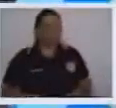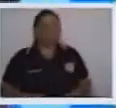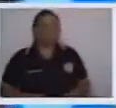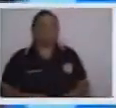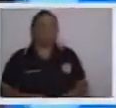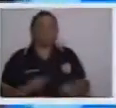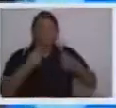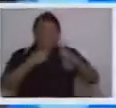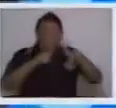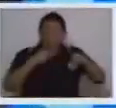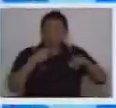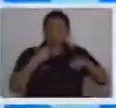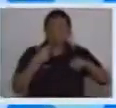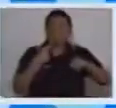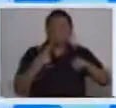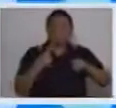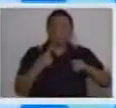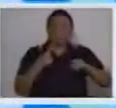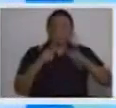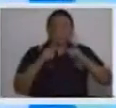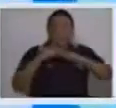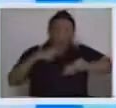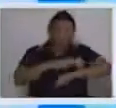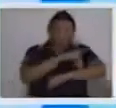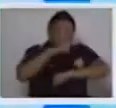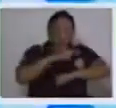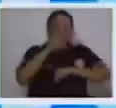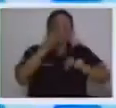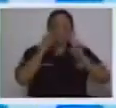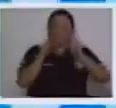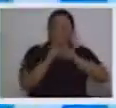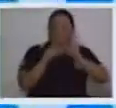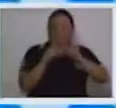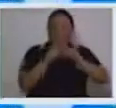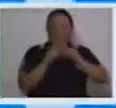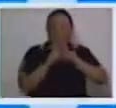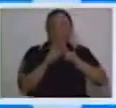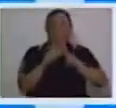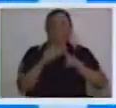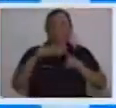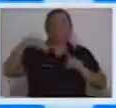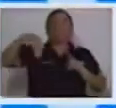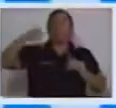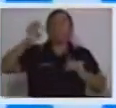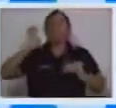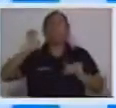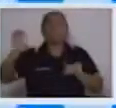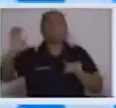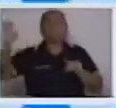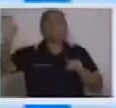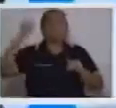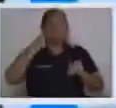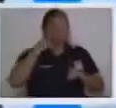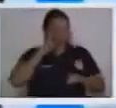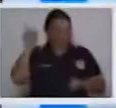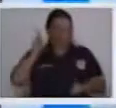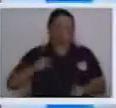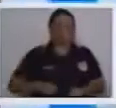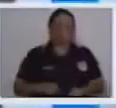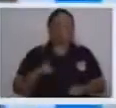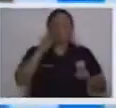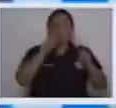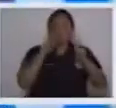pero además de cambiarle el animal, nosotros lo vamos a acompañar con la onomatopeya de este animal. Y además,